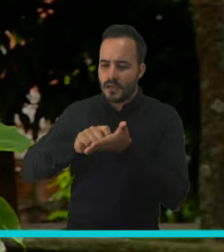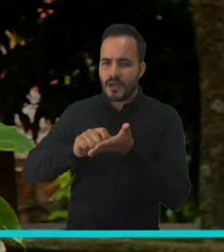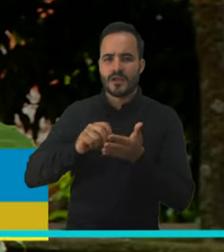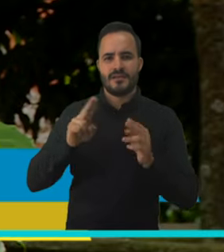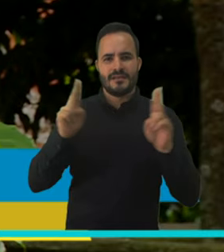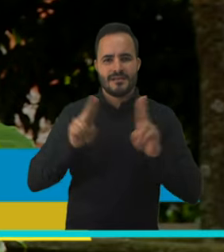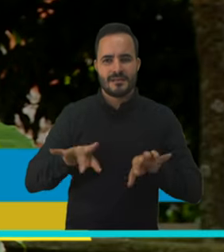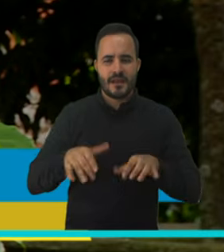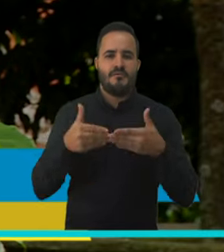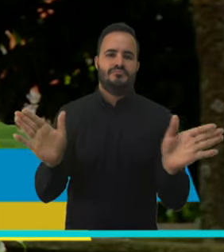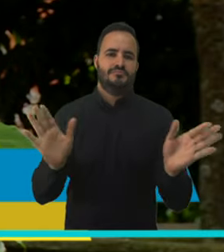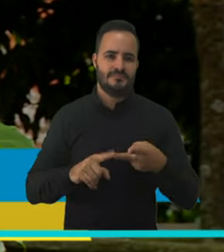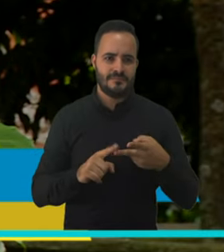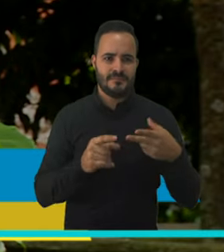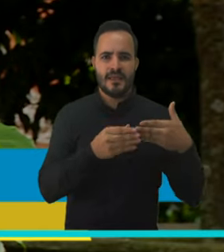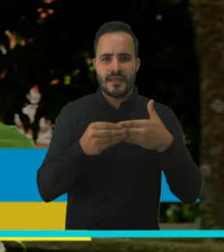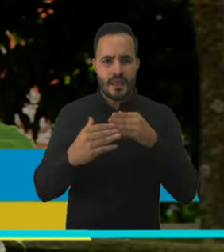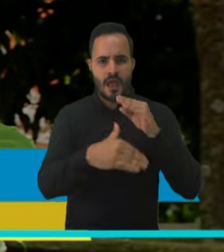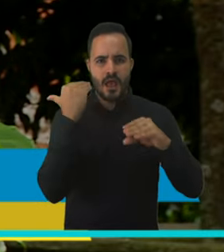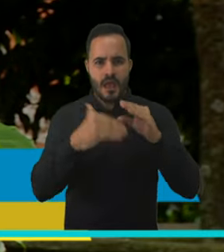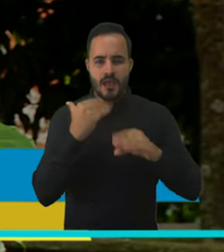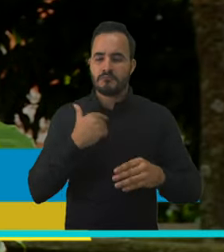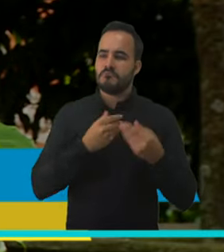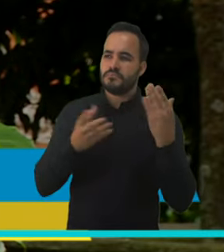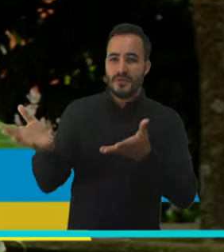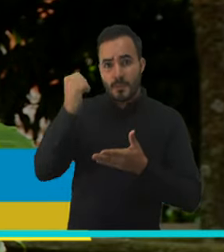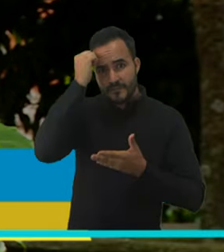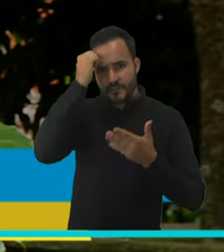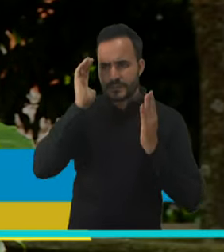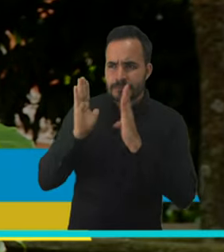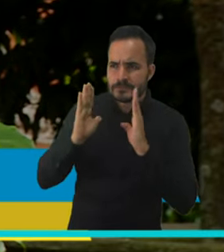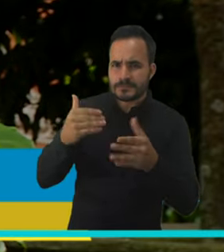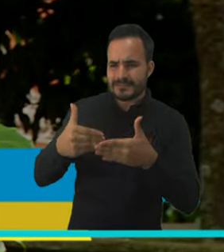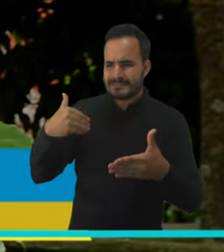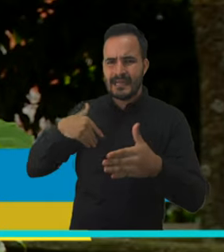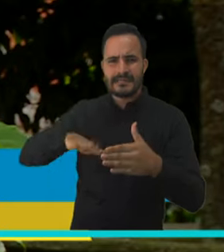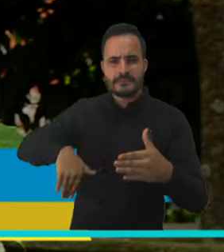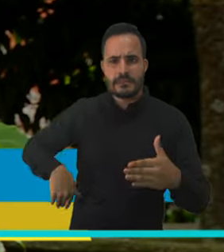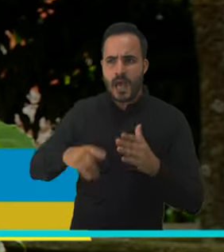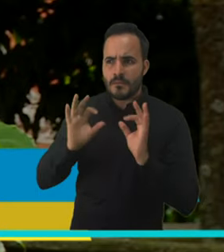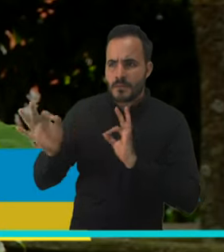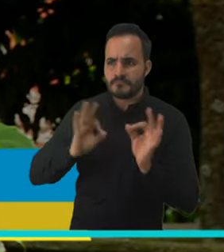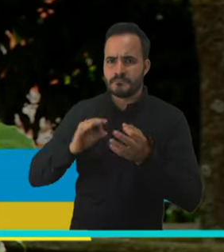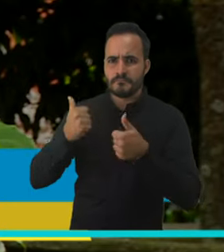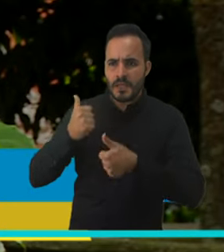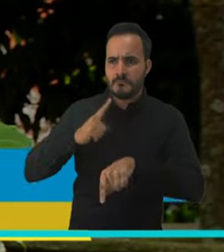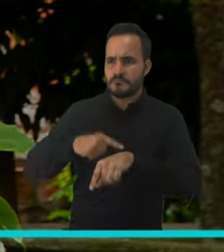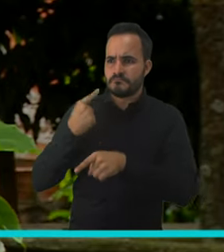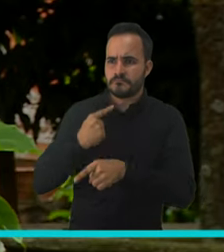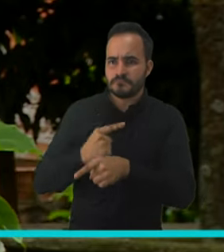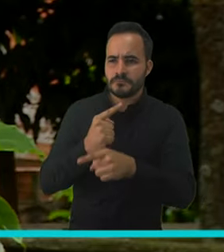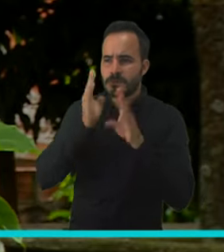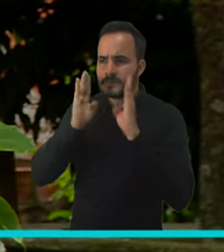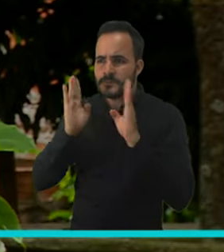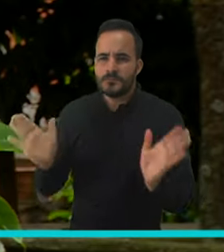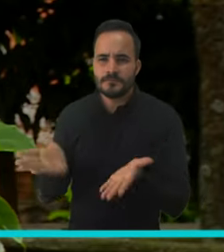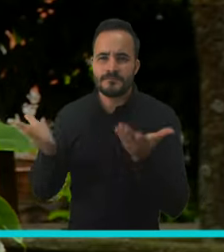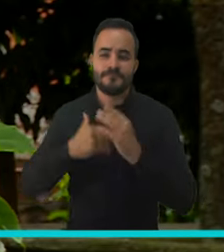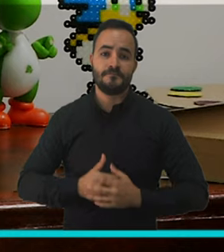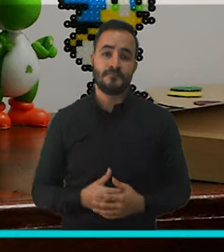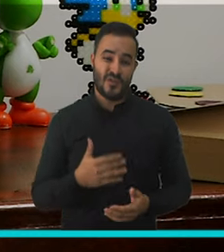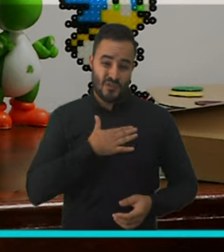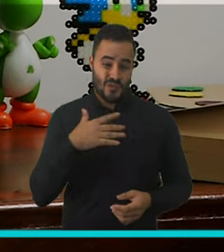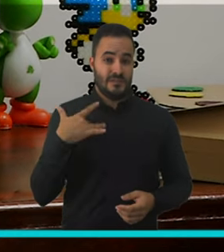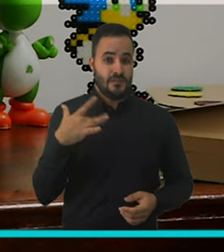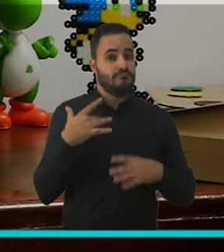Le daban tarjetas de internet, le dieron las guías, los profesores estuvieron muy pendientes para que Juan pudiera resolver todo y pudiera entregar todo